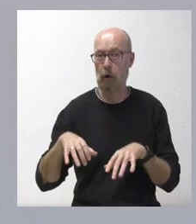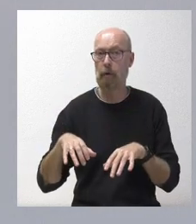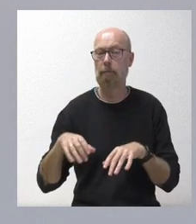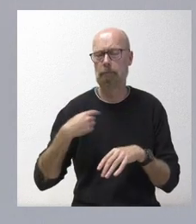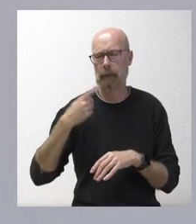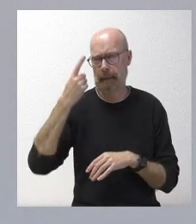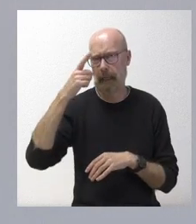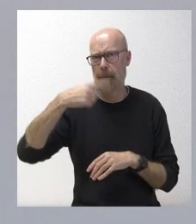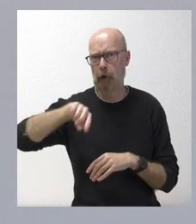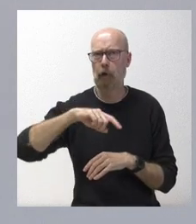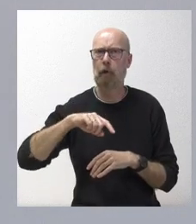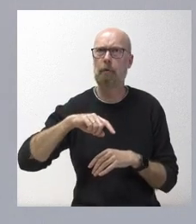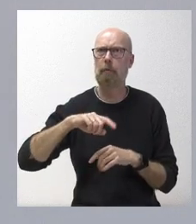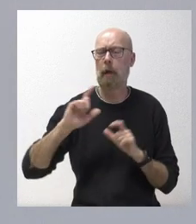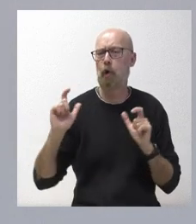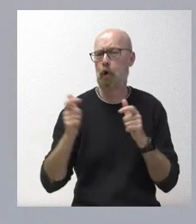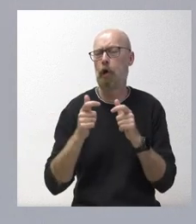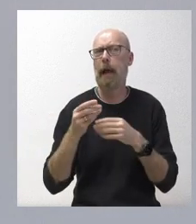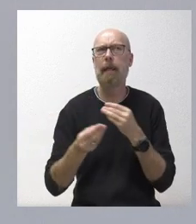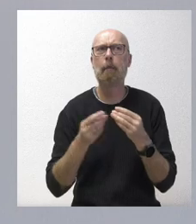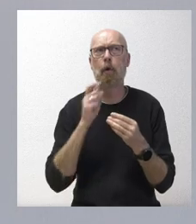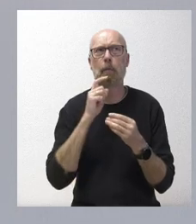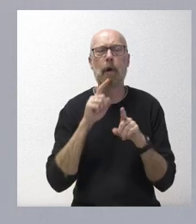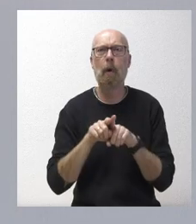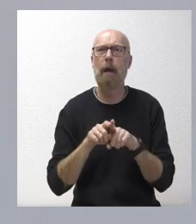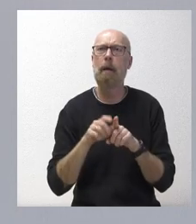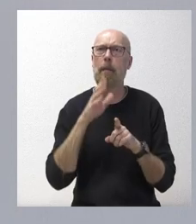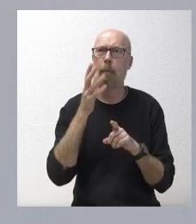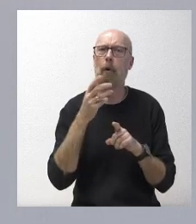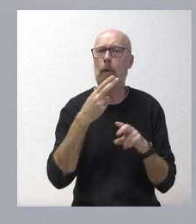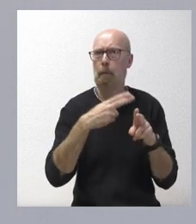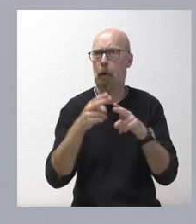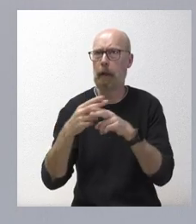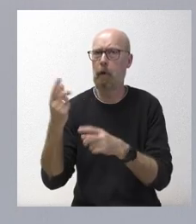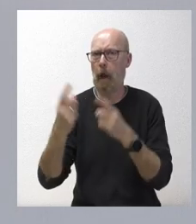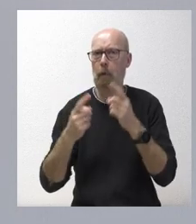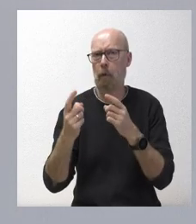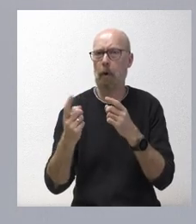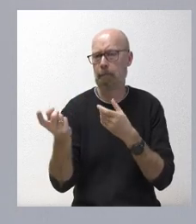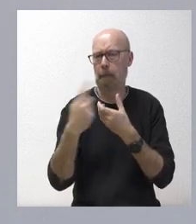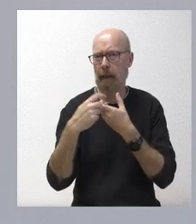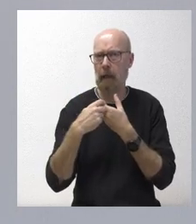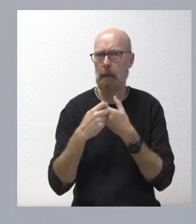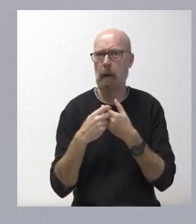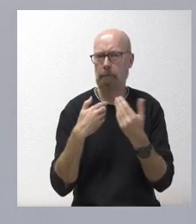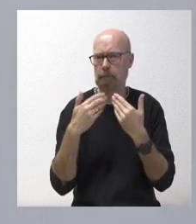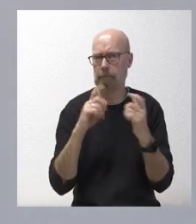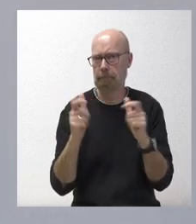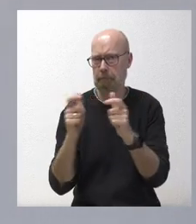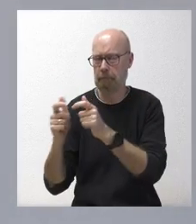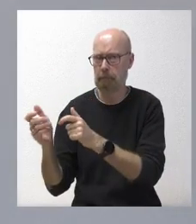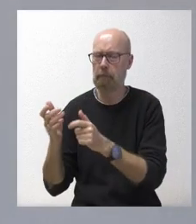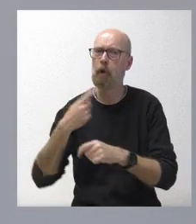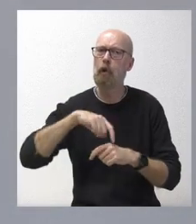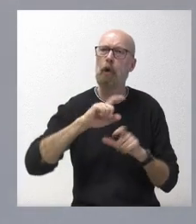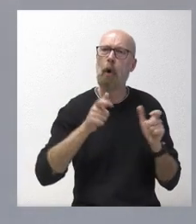las reuniones con aquellos grupos políticos que han decidido participar en la misma. Yo creo que por parte de la Junta de Castilla hemos hecho aquello